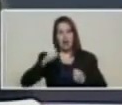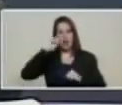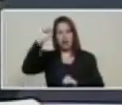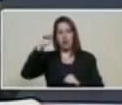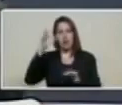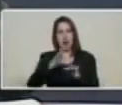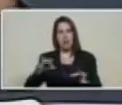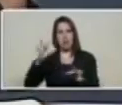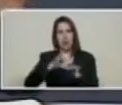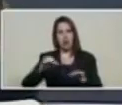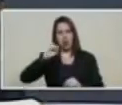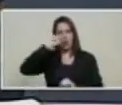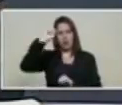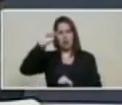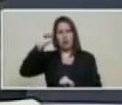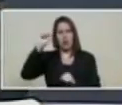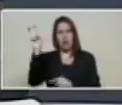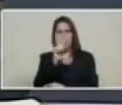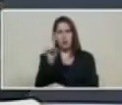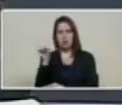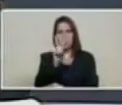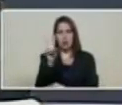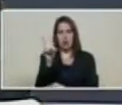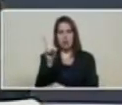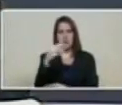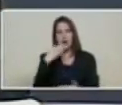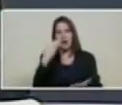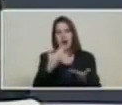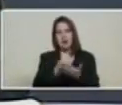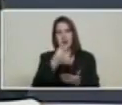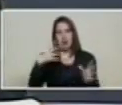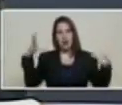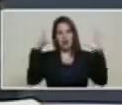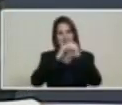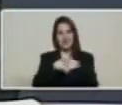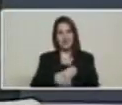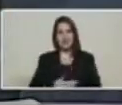Que viva Venezuela. Gracias. Buenas noches.